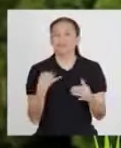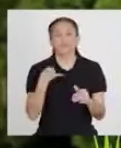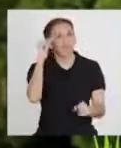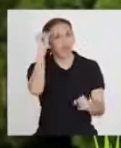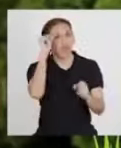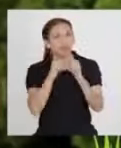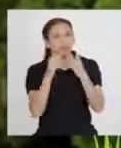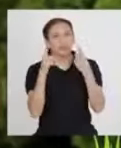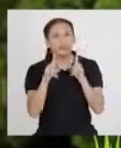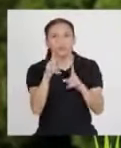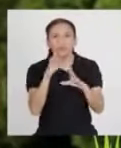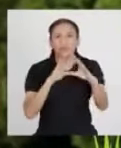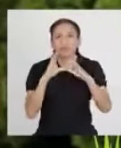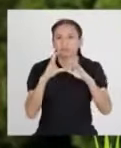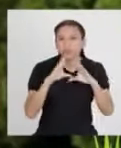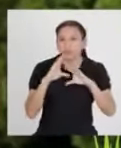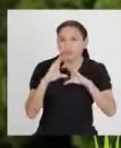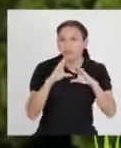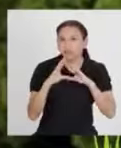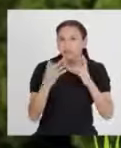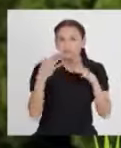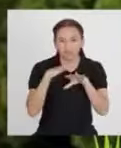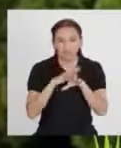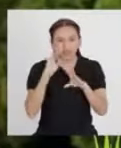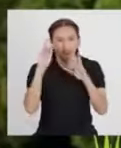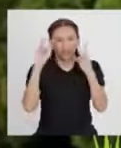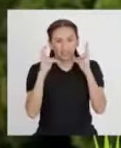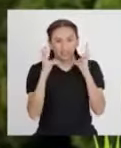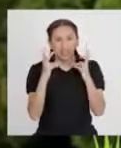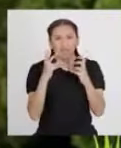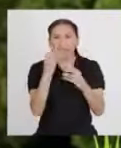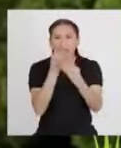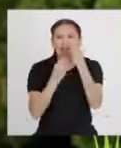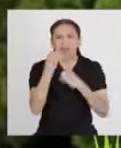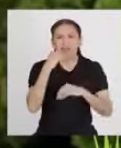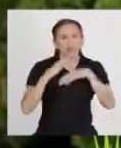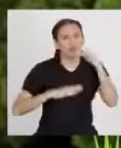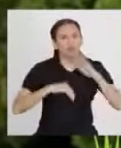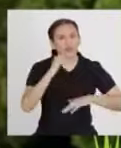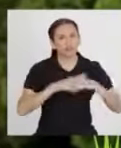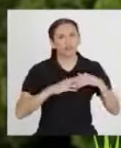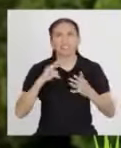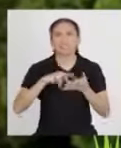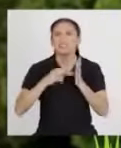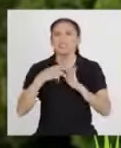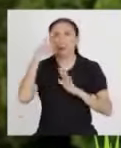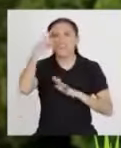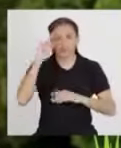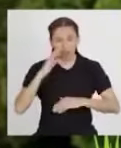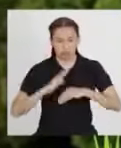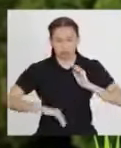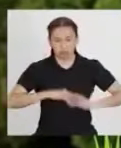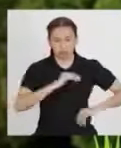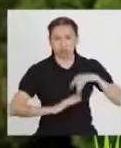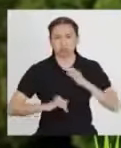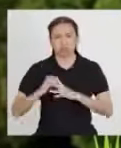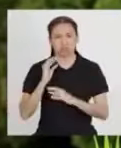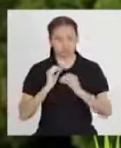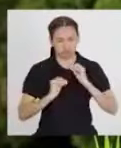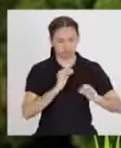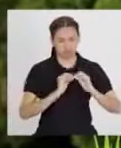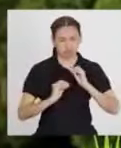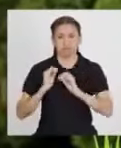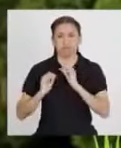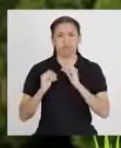Recuerdo que cuando hablamos de los alimentos constructores, vimos que servían para la construcción y